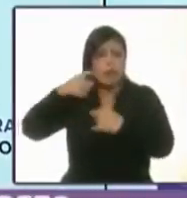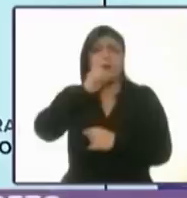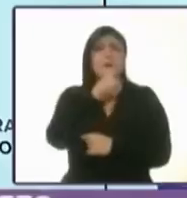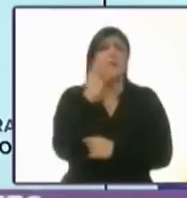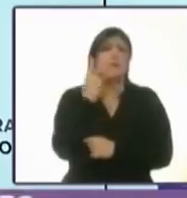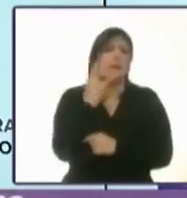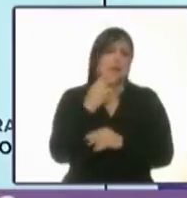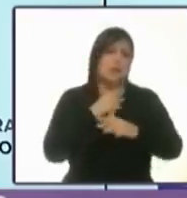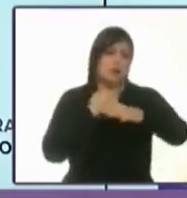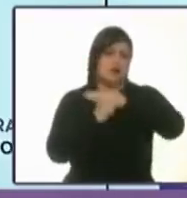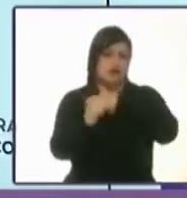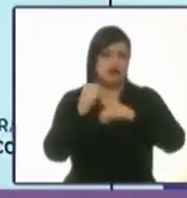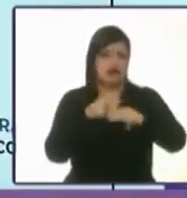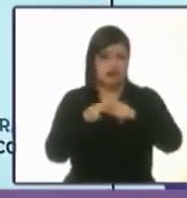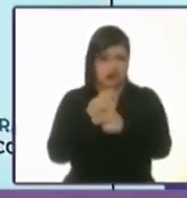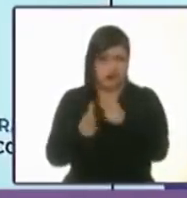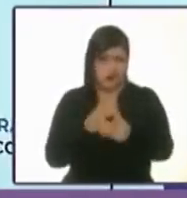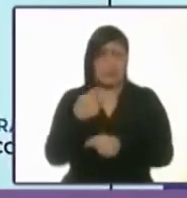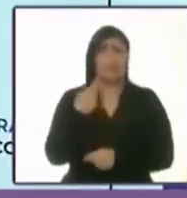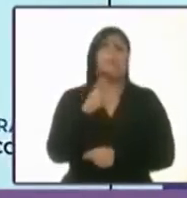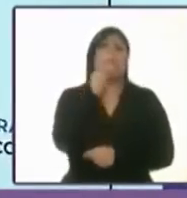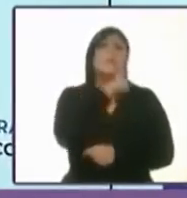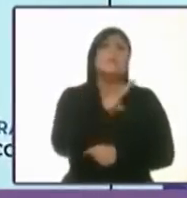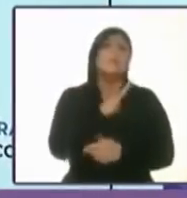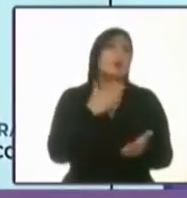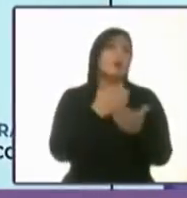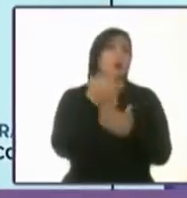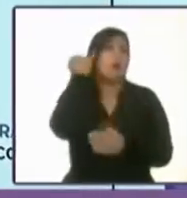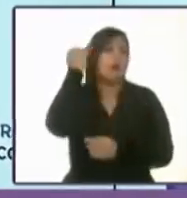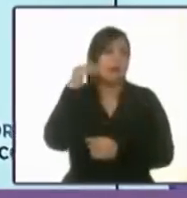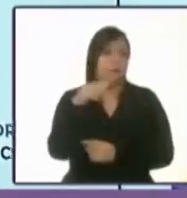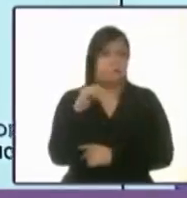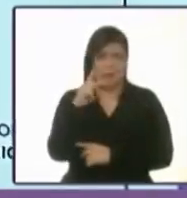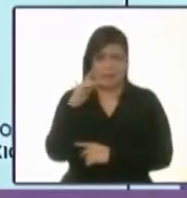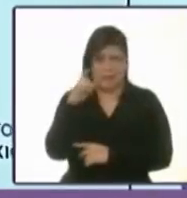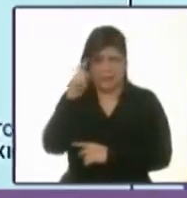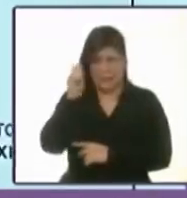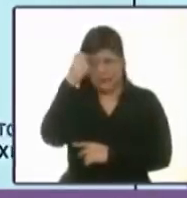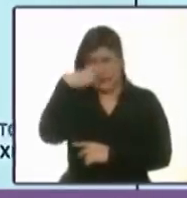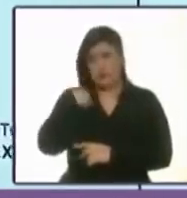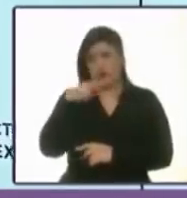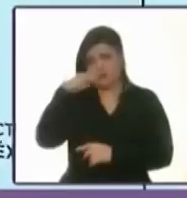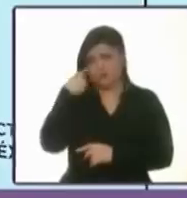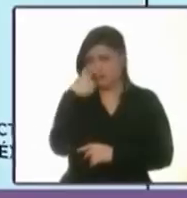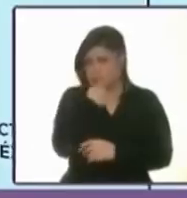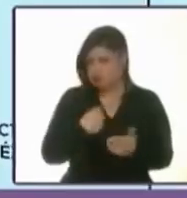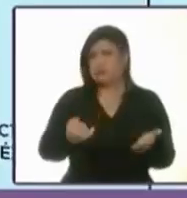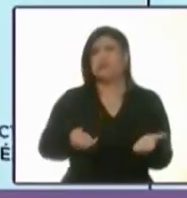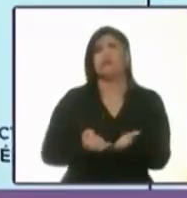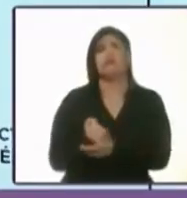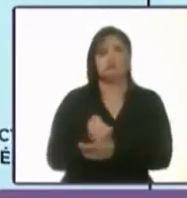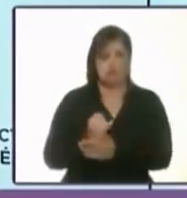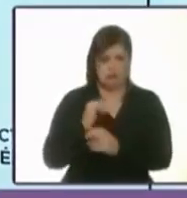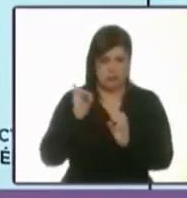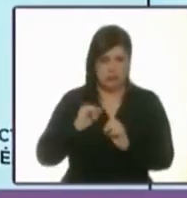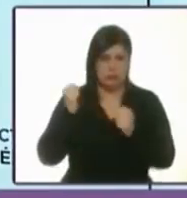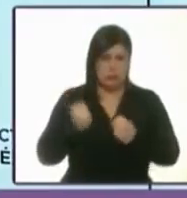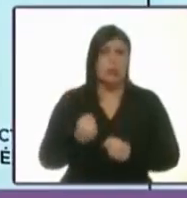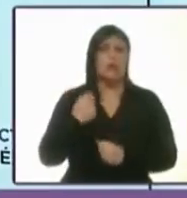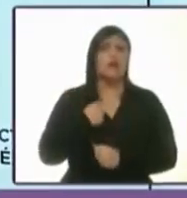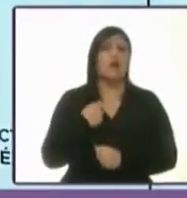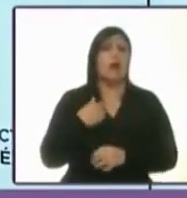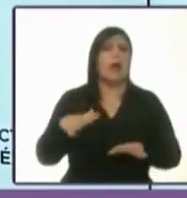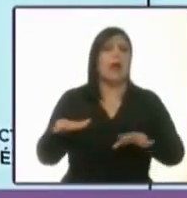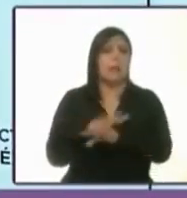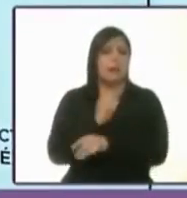suburbanos. Pero hablemos de otra cosa, una propuesta de Miquel Arriola que la voy a cumplir. Voy a cambiar el